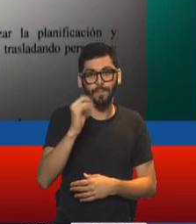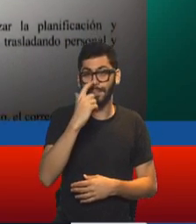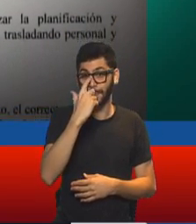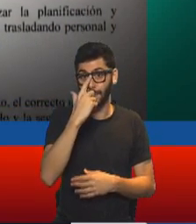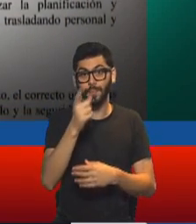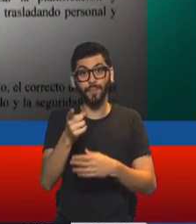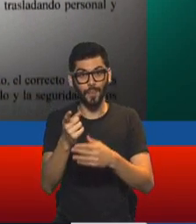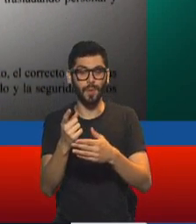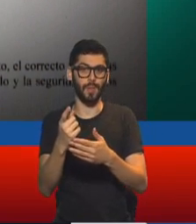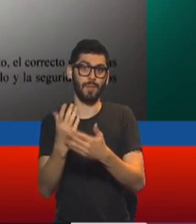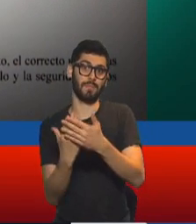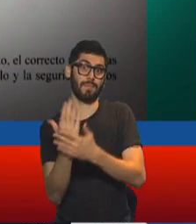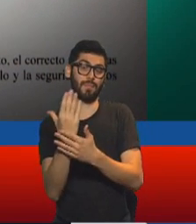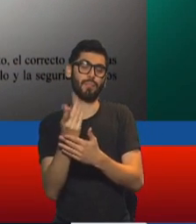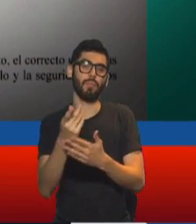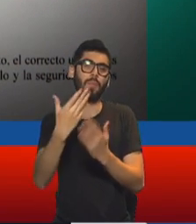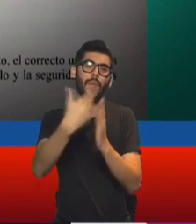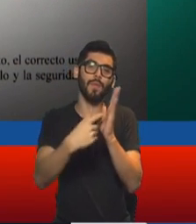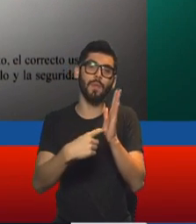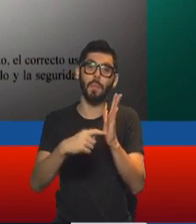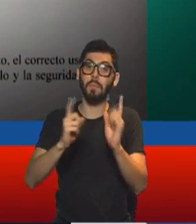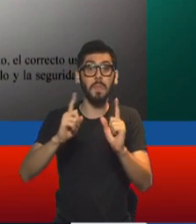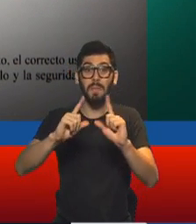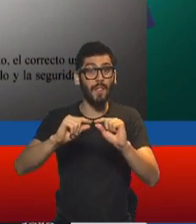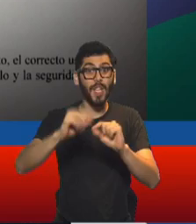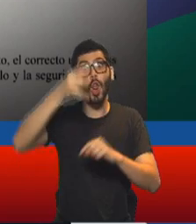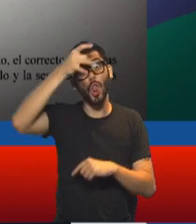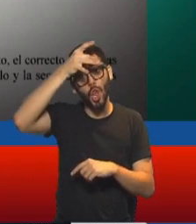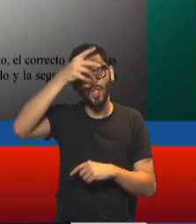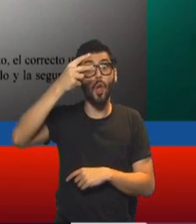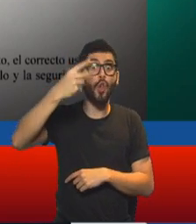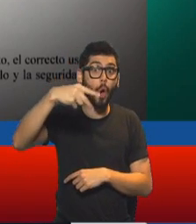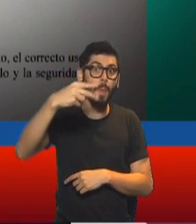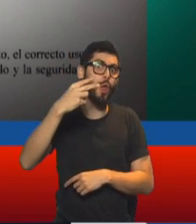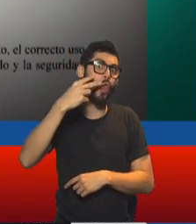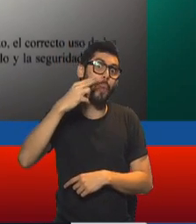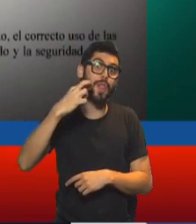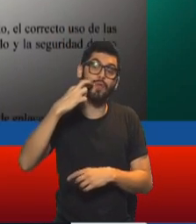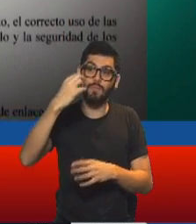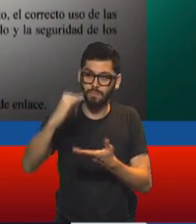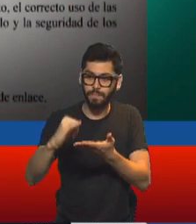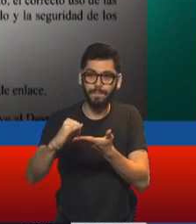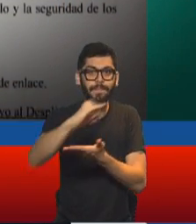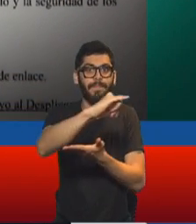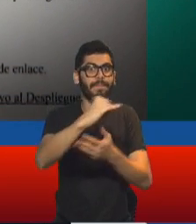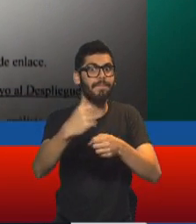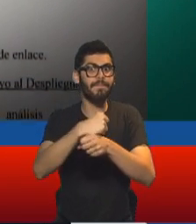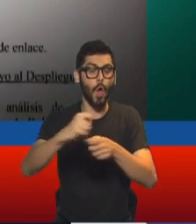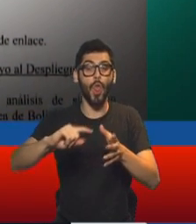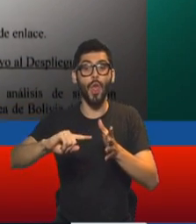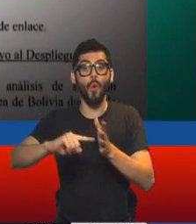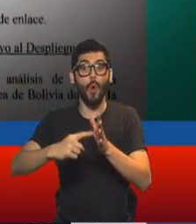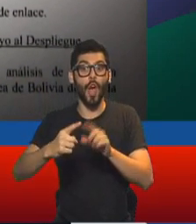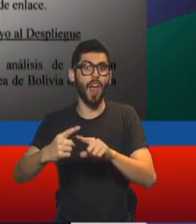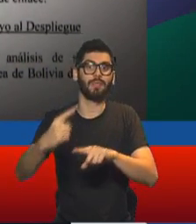vuelo que señala que en esa misma fecha, justamente el 12 de noviembre de 2019, hubo un vuelo que salió desde Buenos Aires